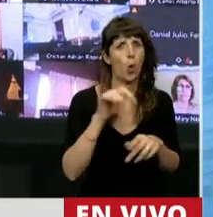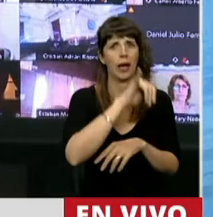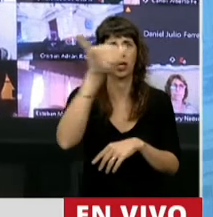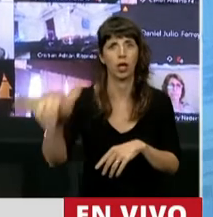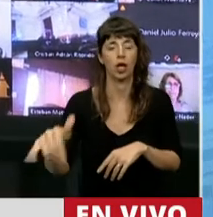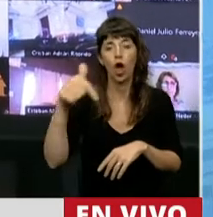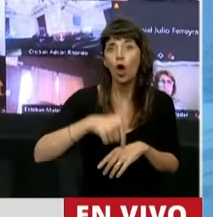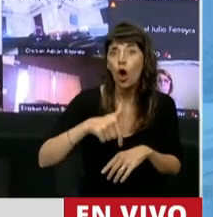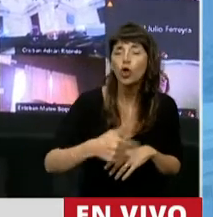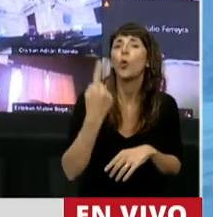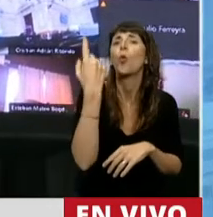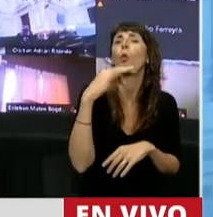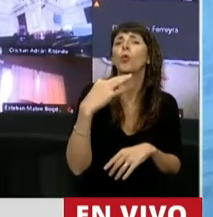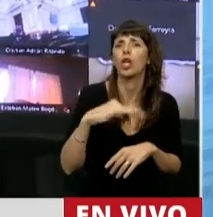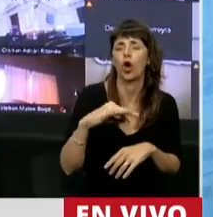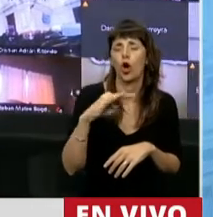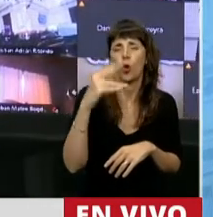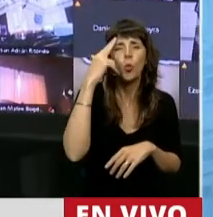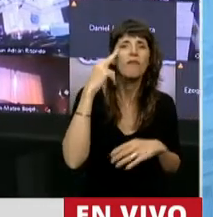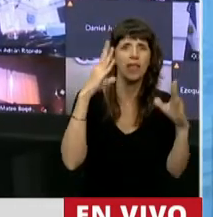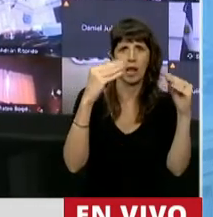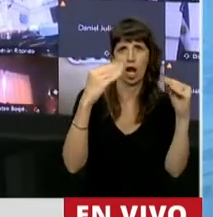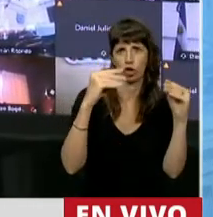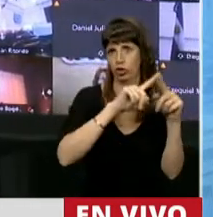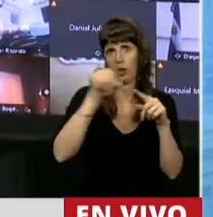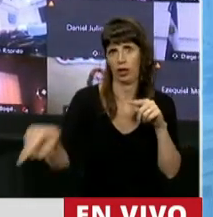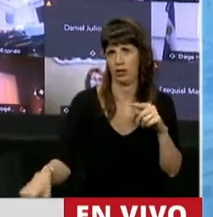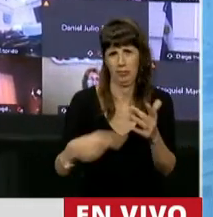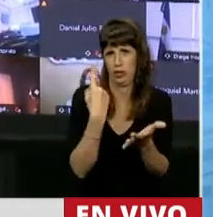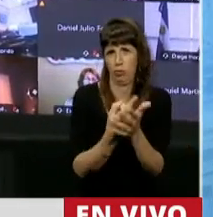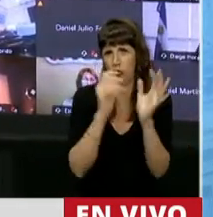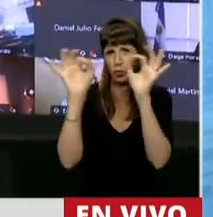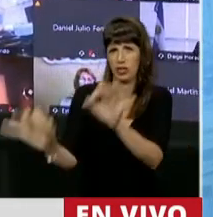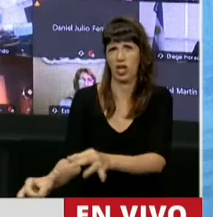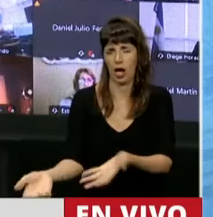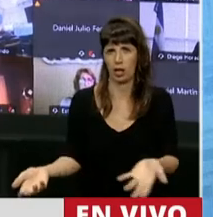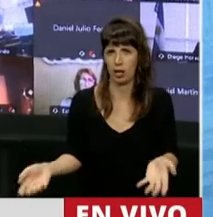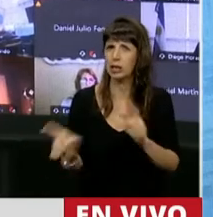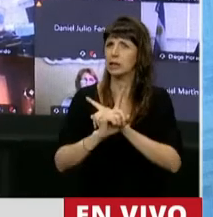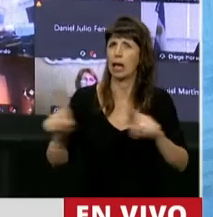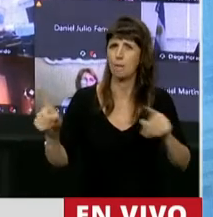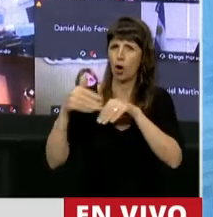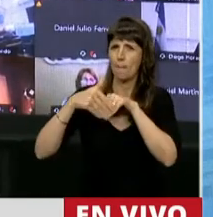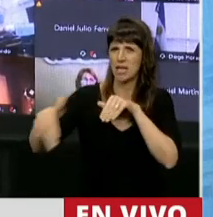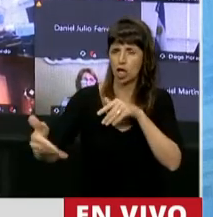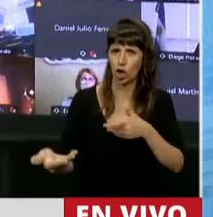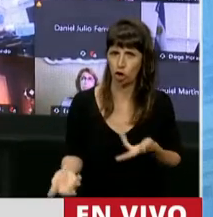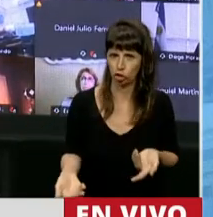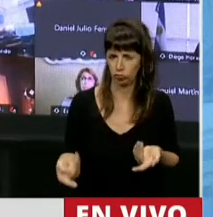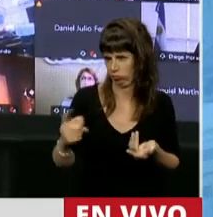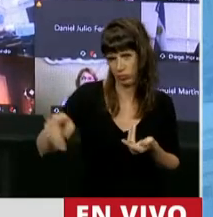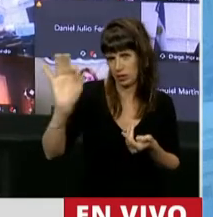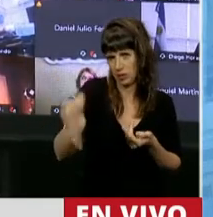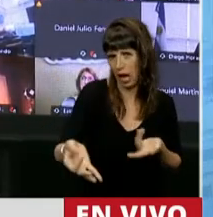uno a las 21 horas. O imposible poder llegar. Así tampoco hay transporte terrestre, ¿cierto? Los colectivos